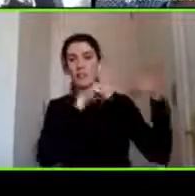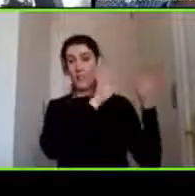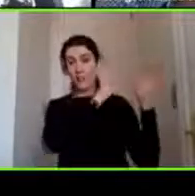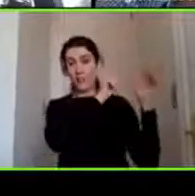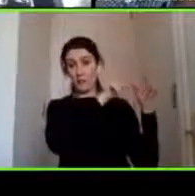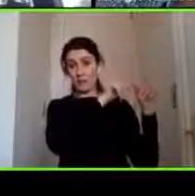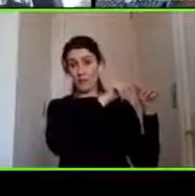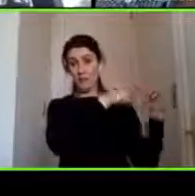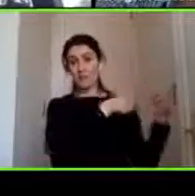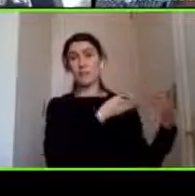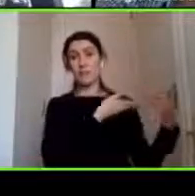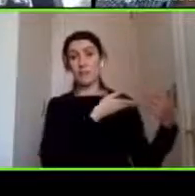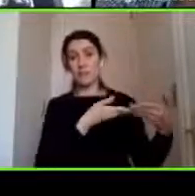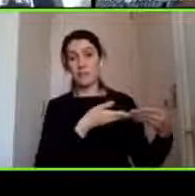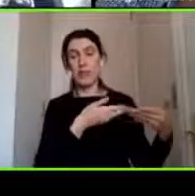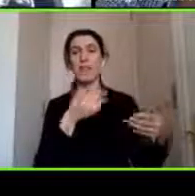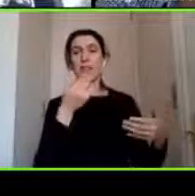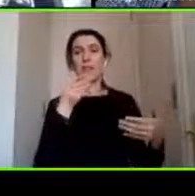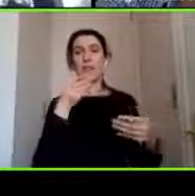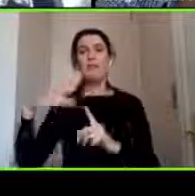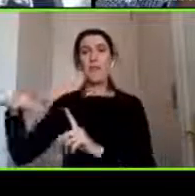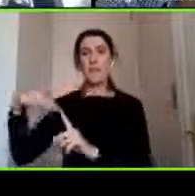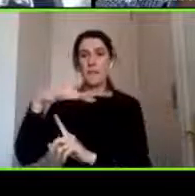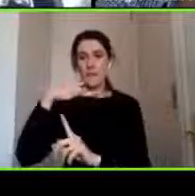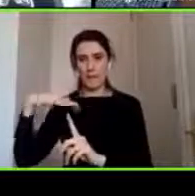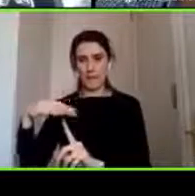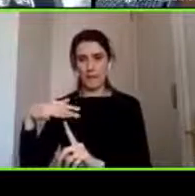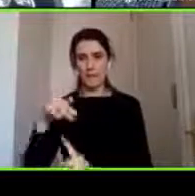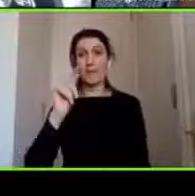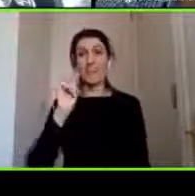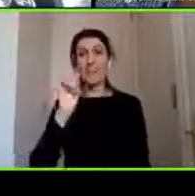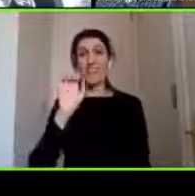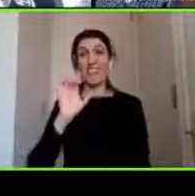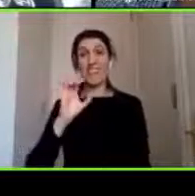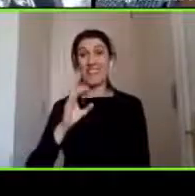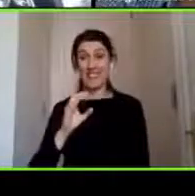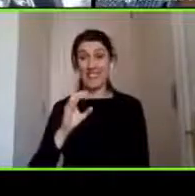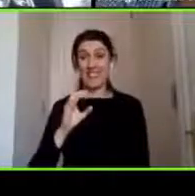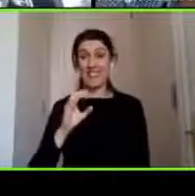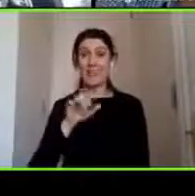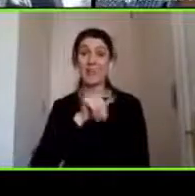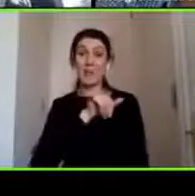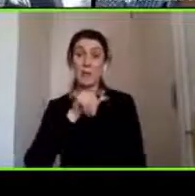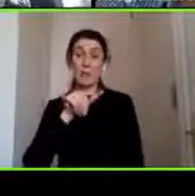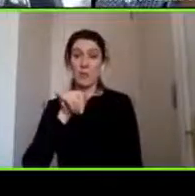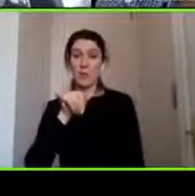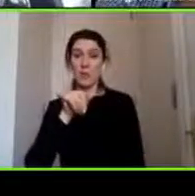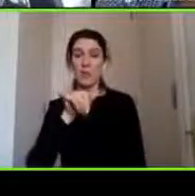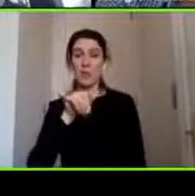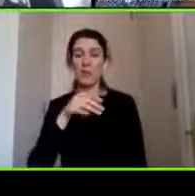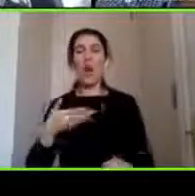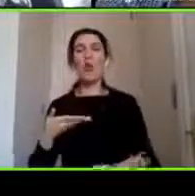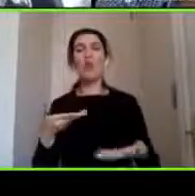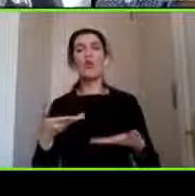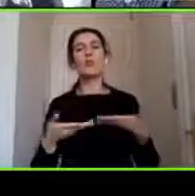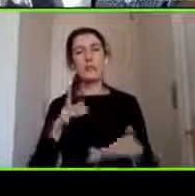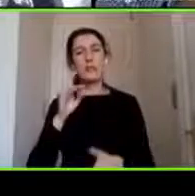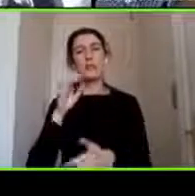TEC se producen una serie de dificultades conductuales producto ya sea o de